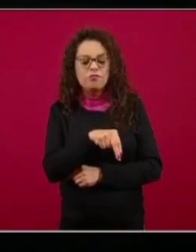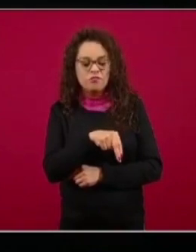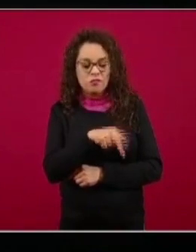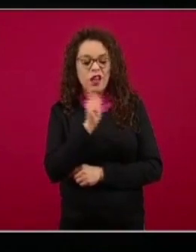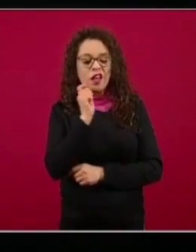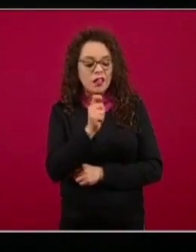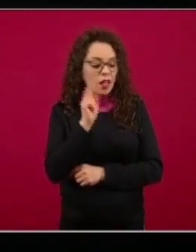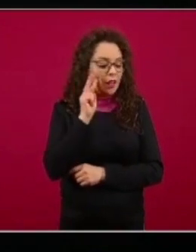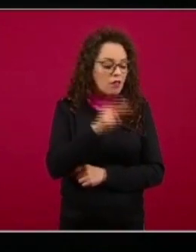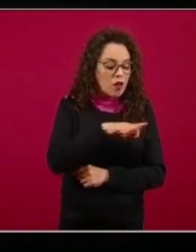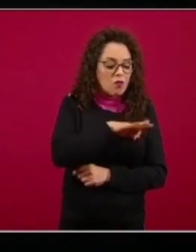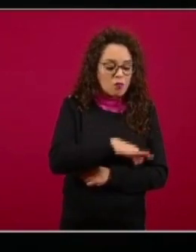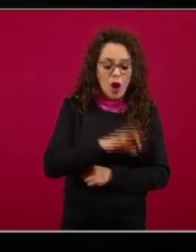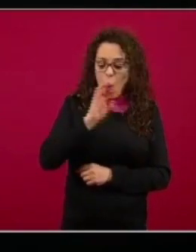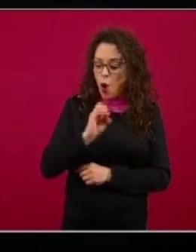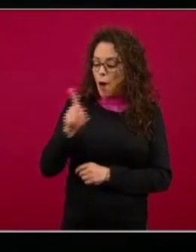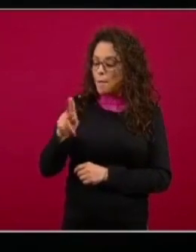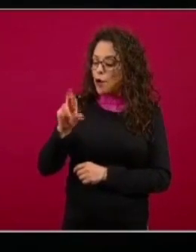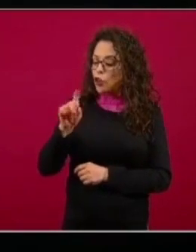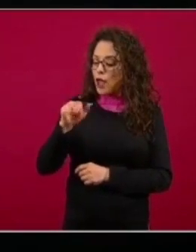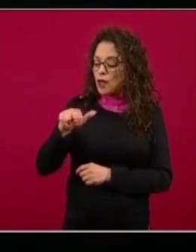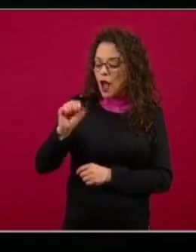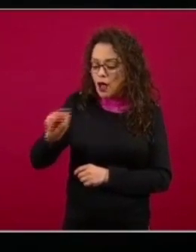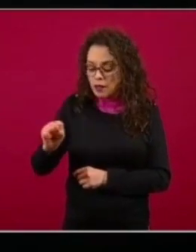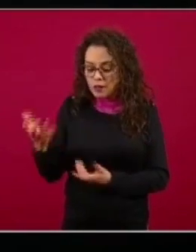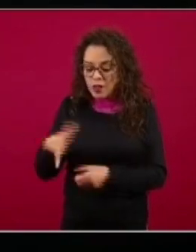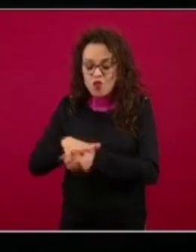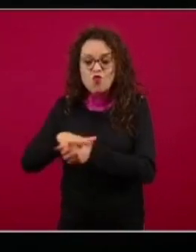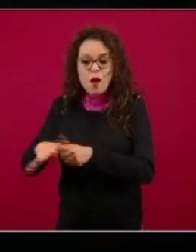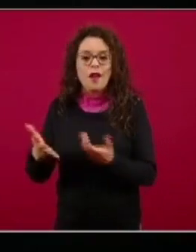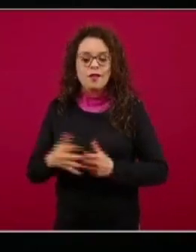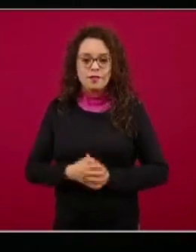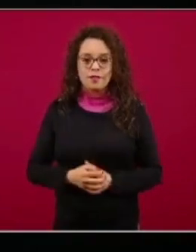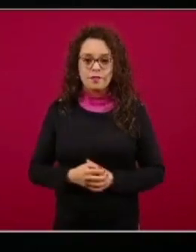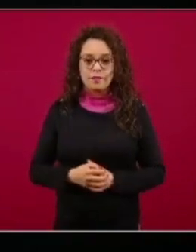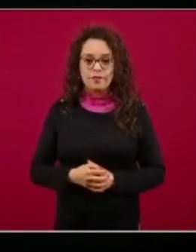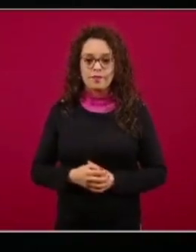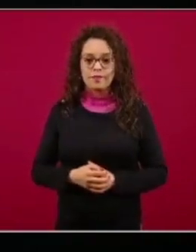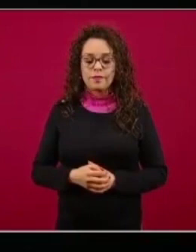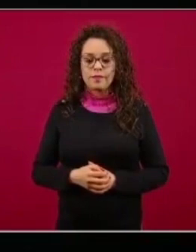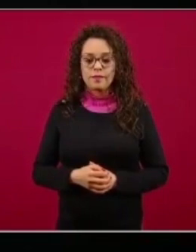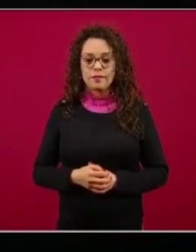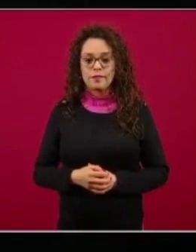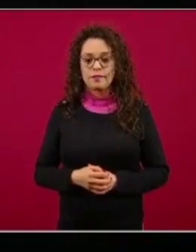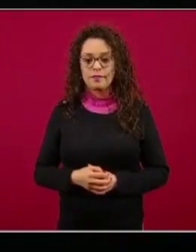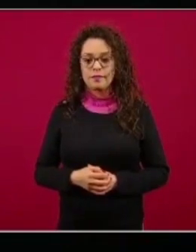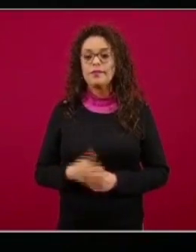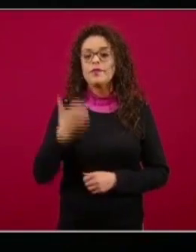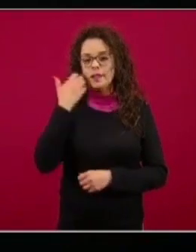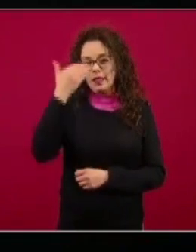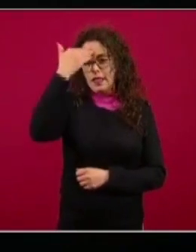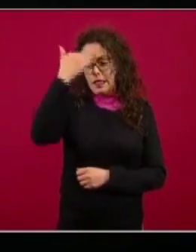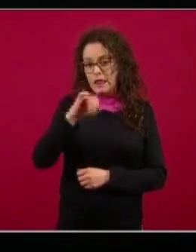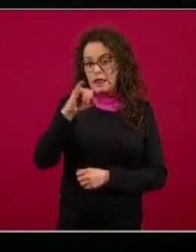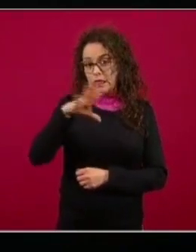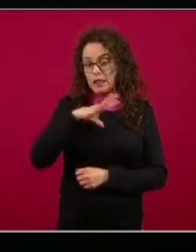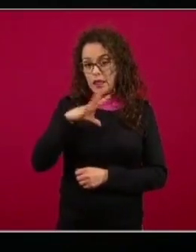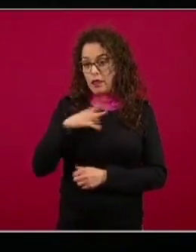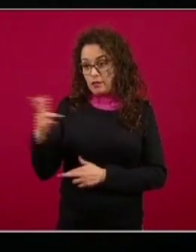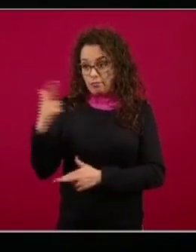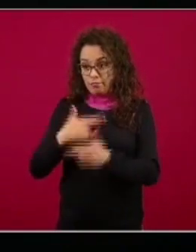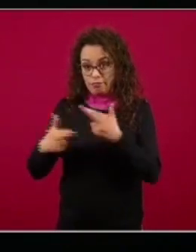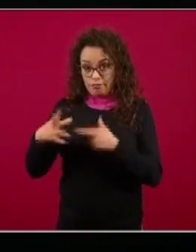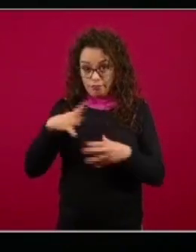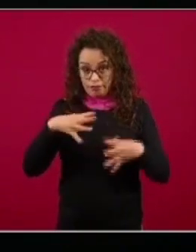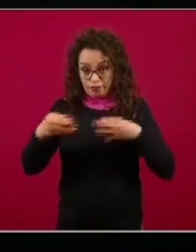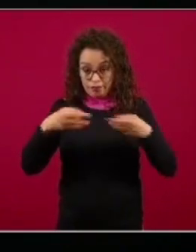reflejaría y en el caso de los institutos sí por favor si hay casos de reinfección y la situación actual que